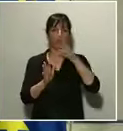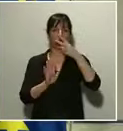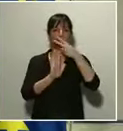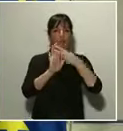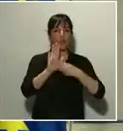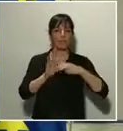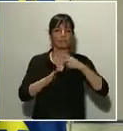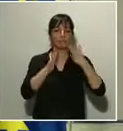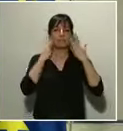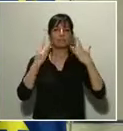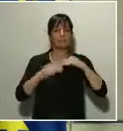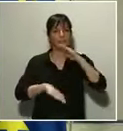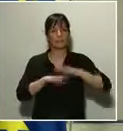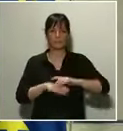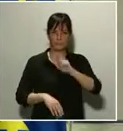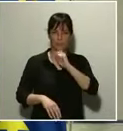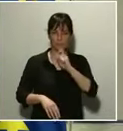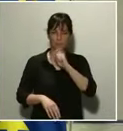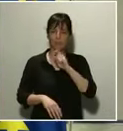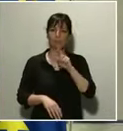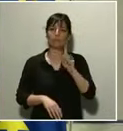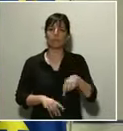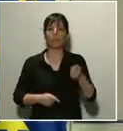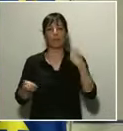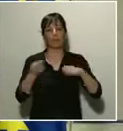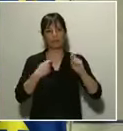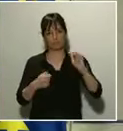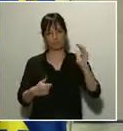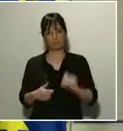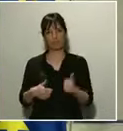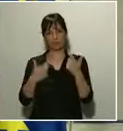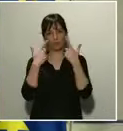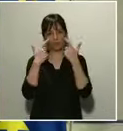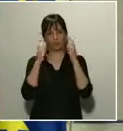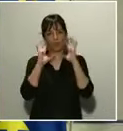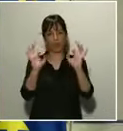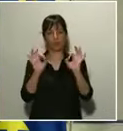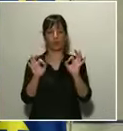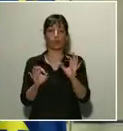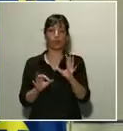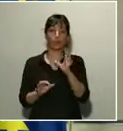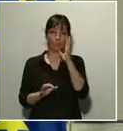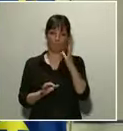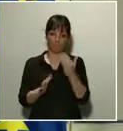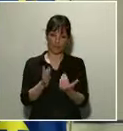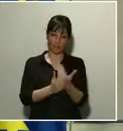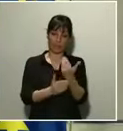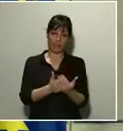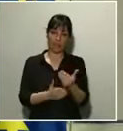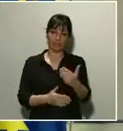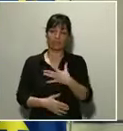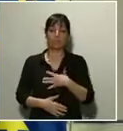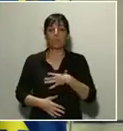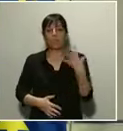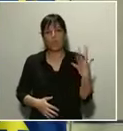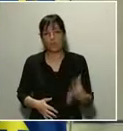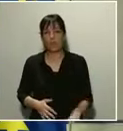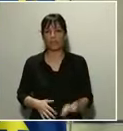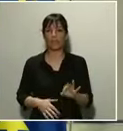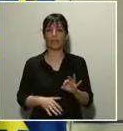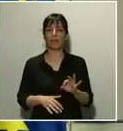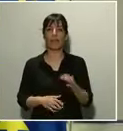evidentemente a unas menores ventas, lo cual puede llevar en los próximos días a que se efectúe la parada de algunos